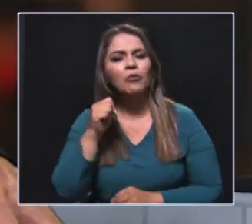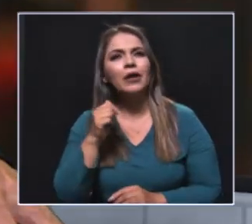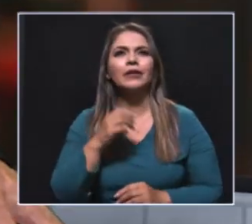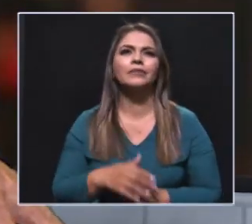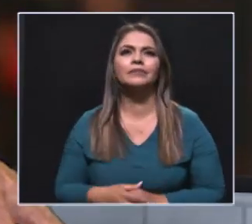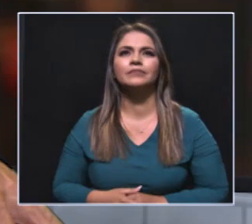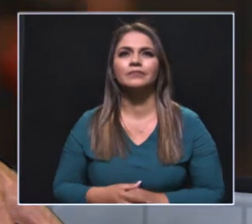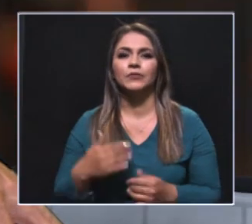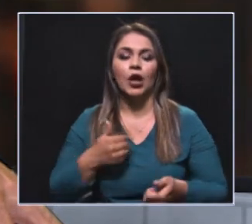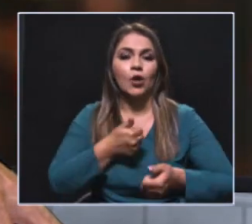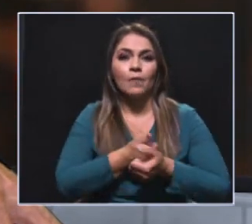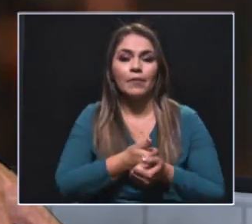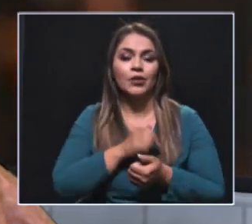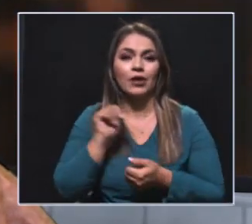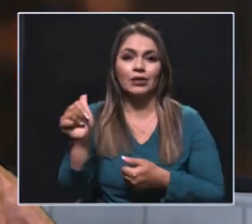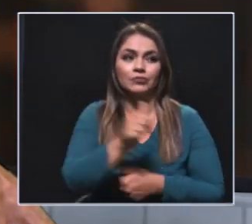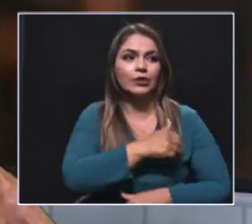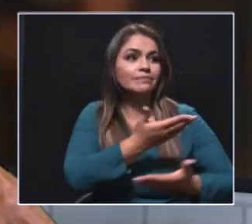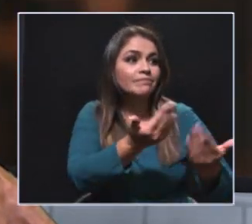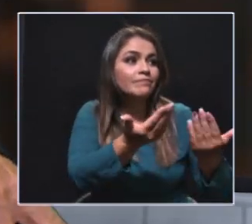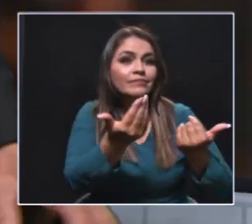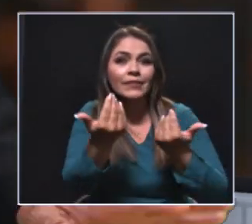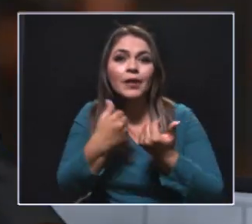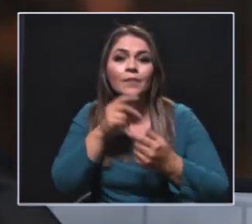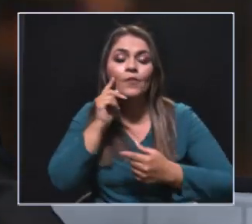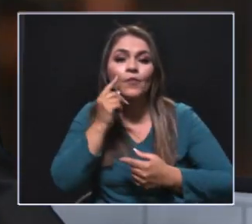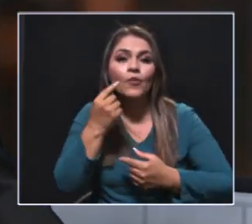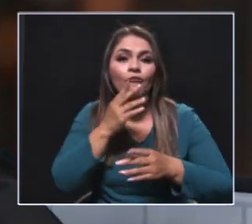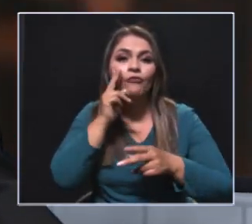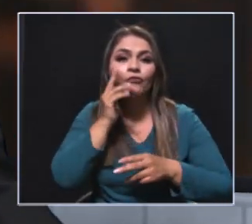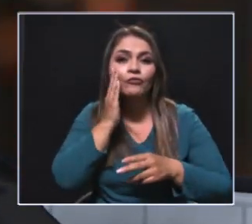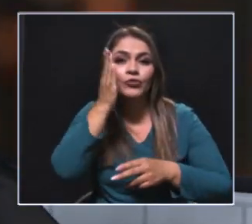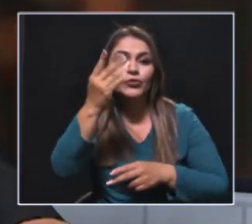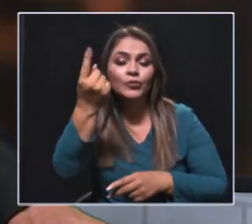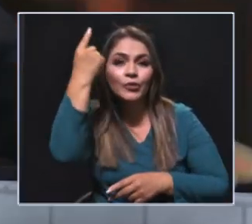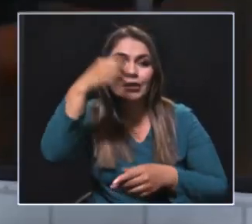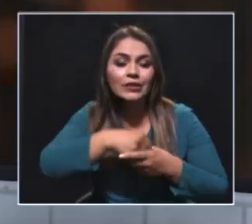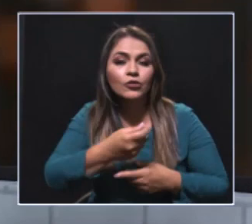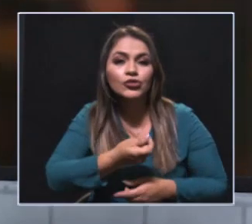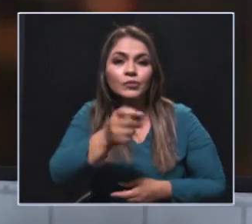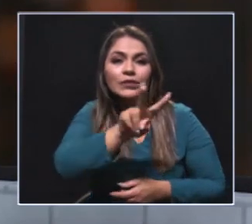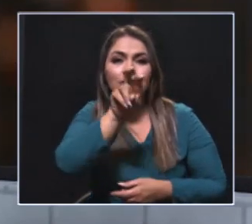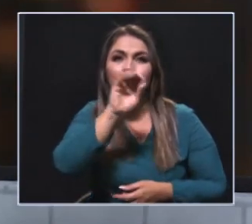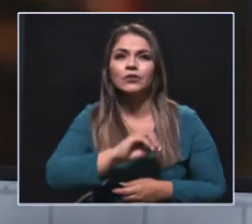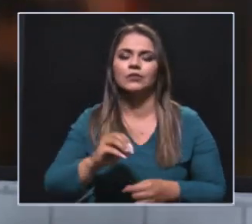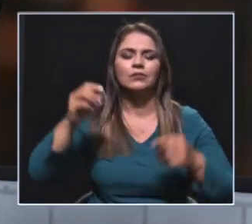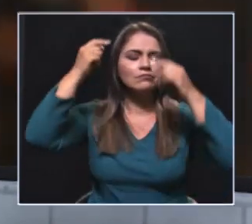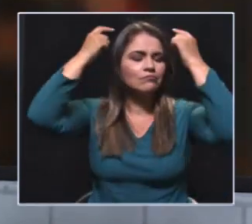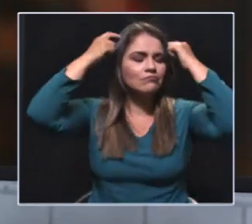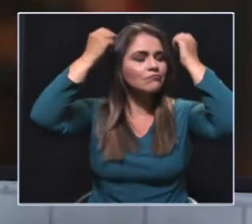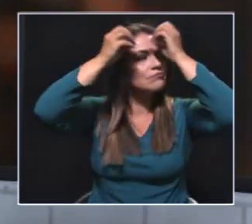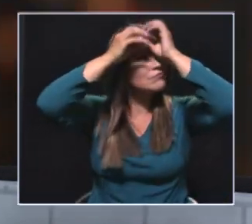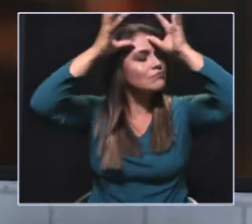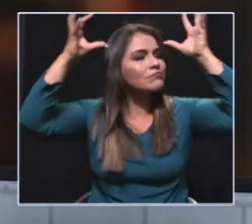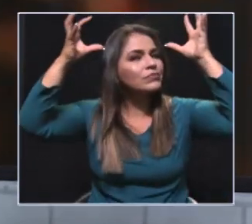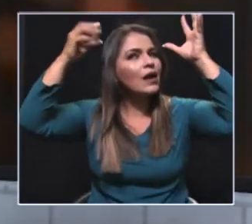yo soy la que estoy acompañando a las mujeres que aspiran a ser elegidas ahora el 27 de octubre, y les trabajamos un sueño, el que